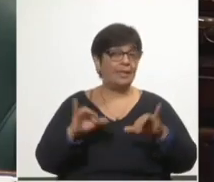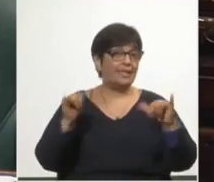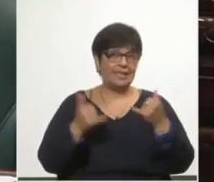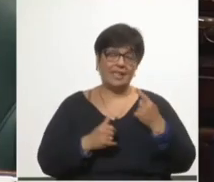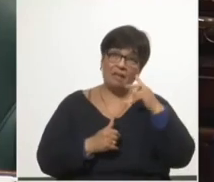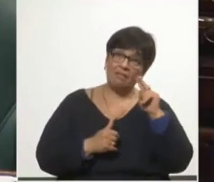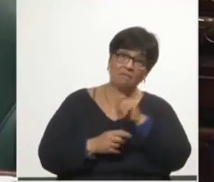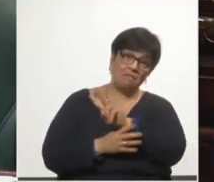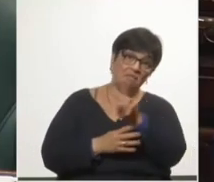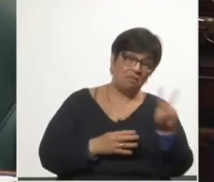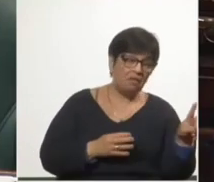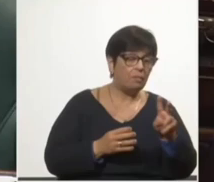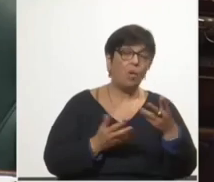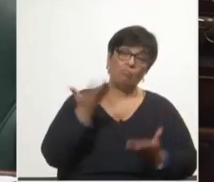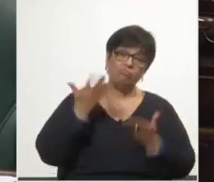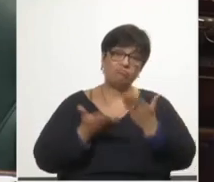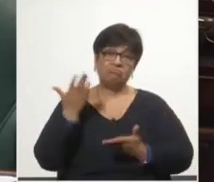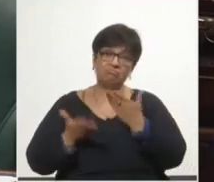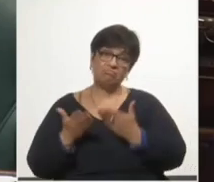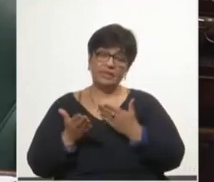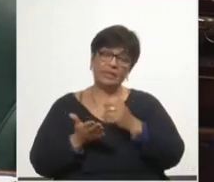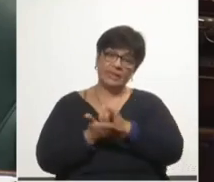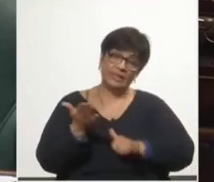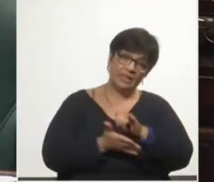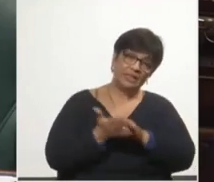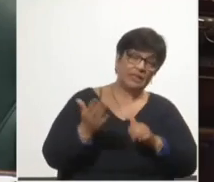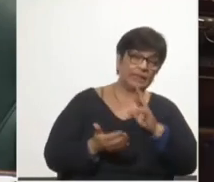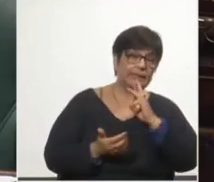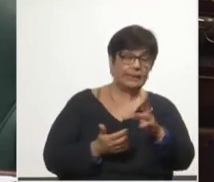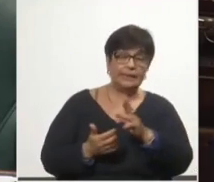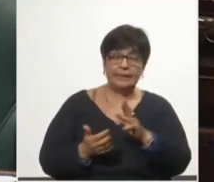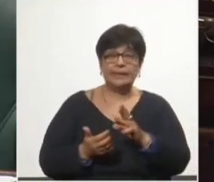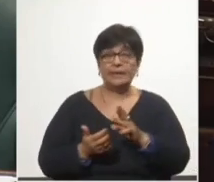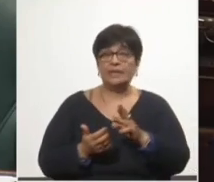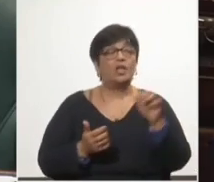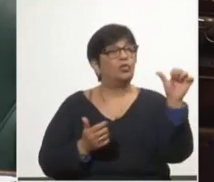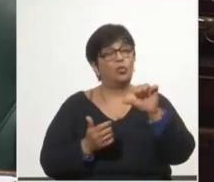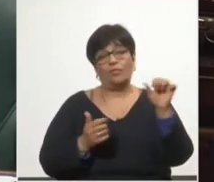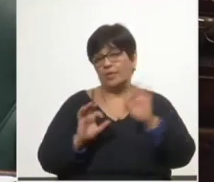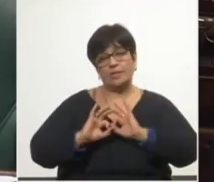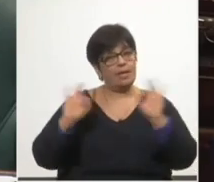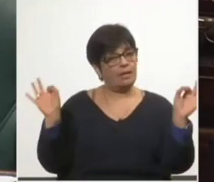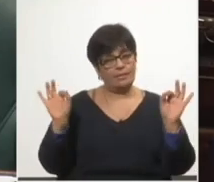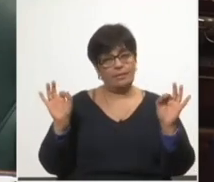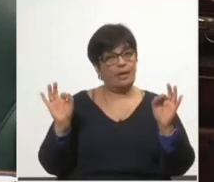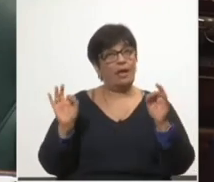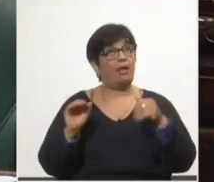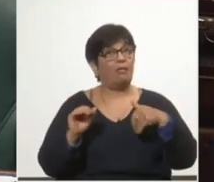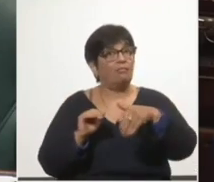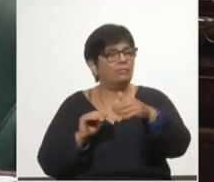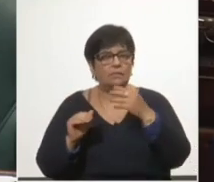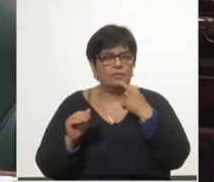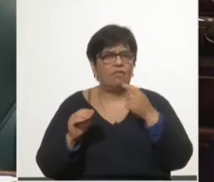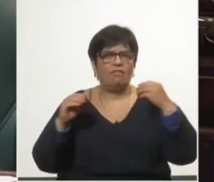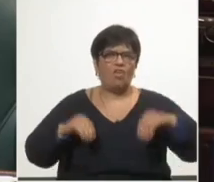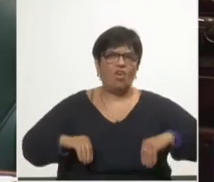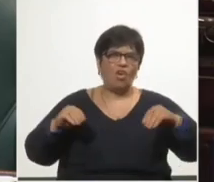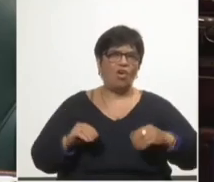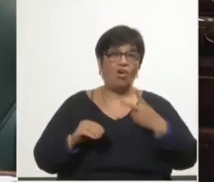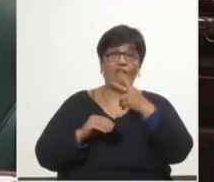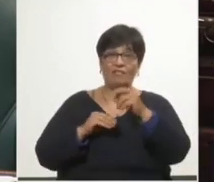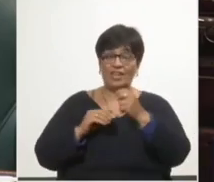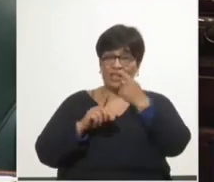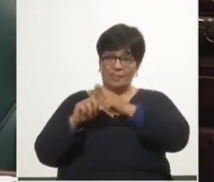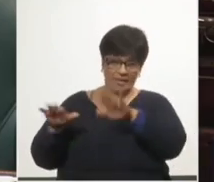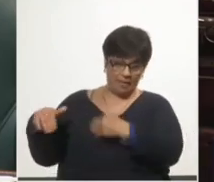asistido a un análisis de la rendición de cuentas con resultados insuficientes y poco prometedores. A 20 meses de